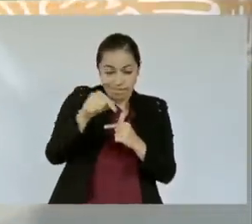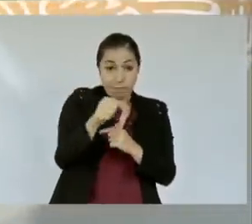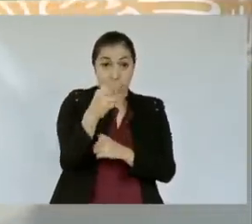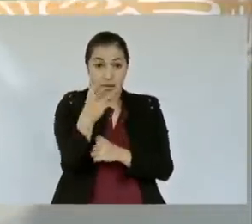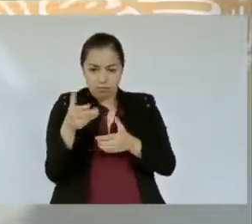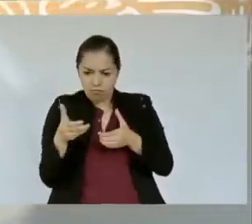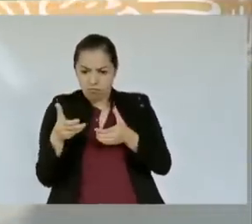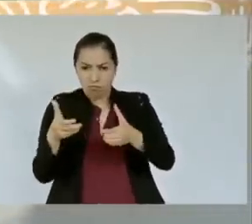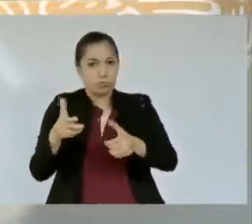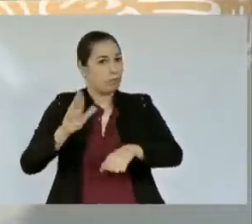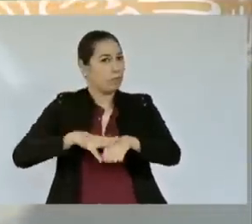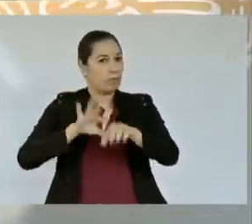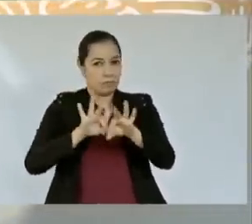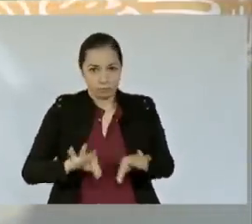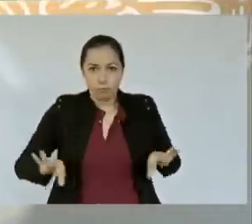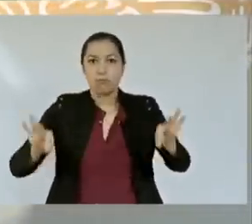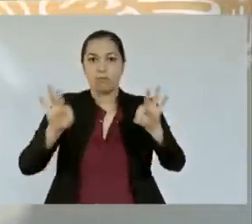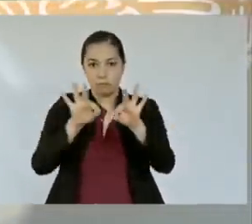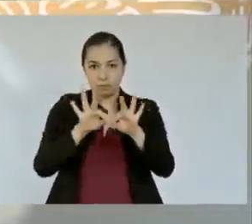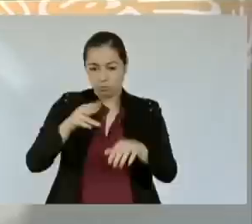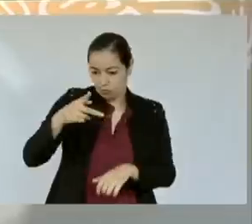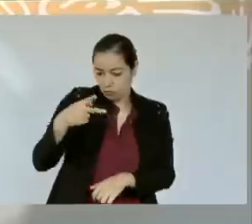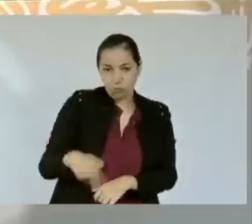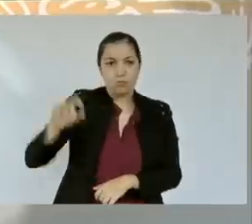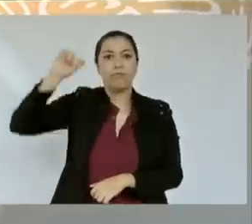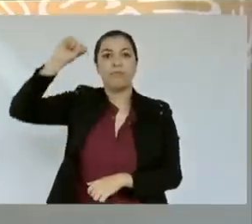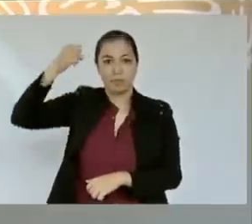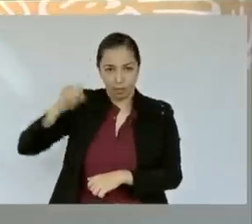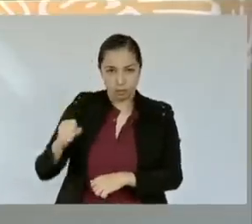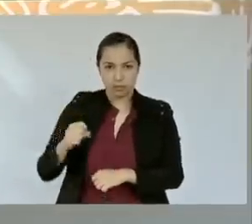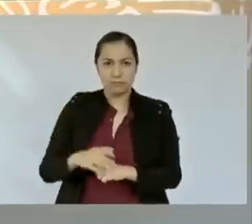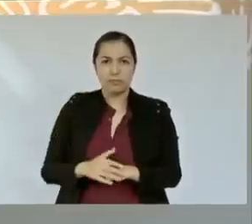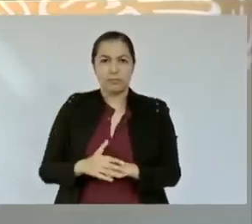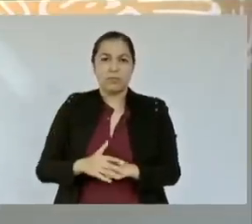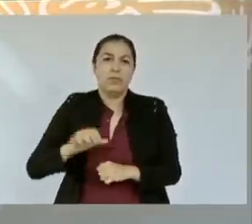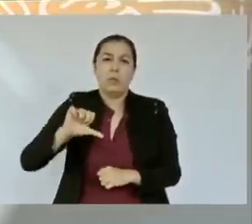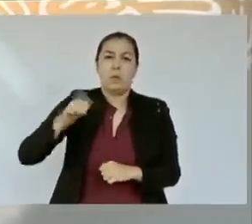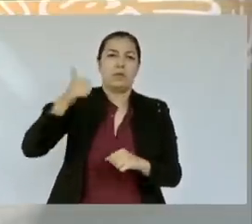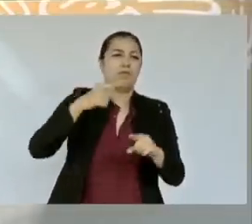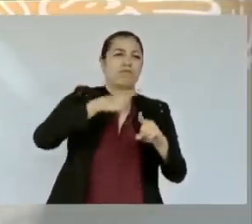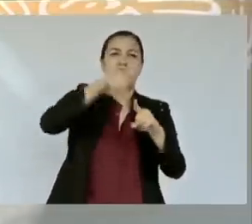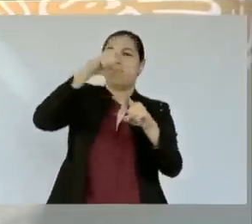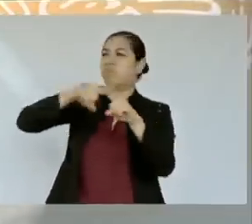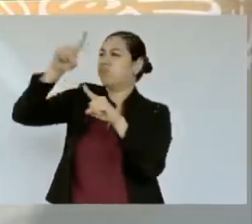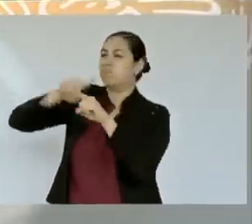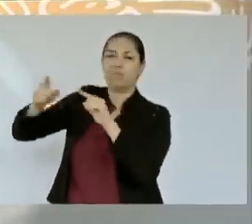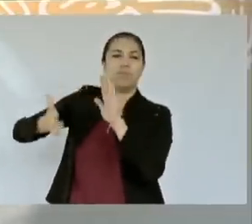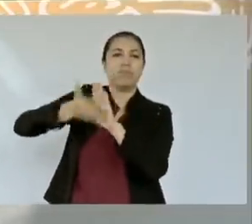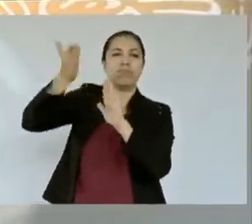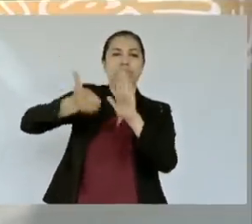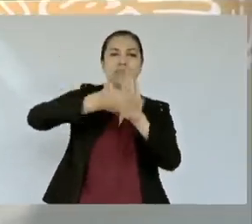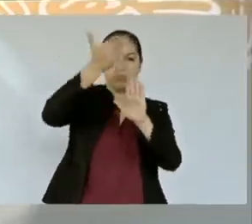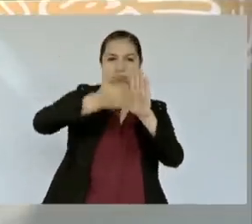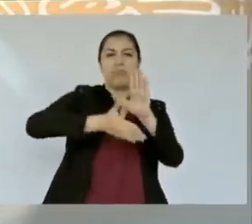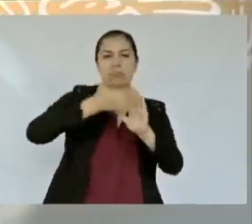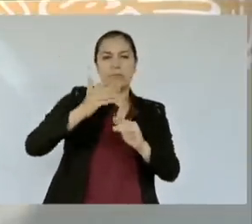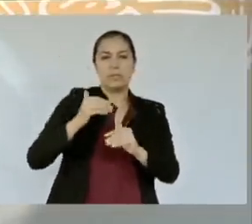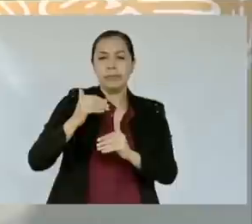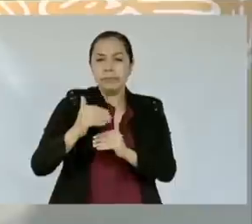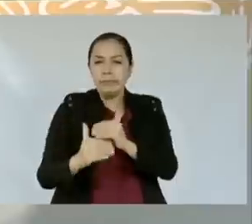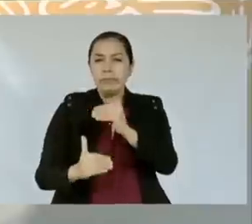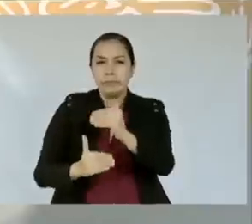importantes aquí en Sinaloa y otras obras que se están llevando